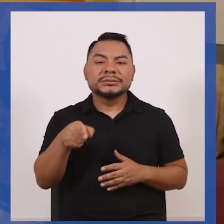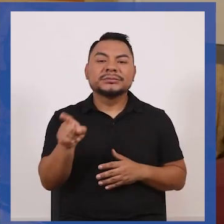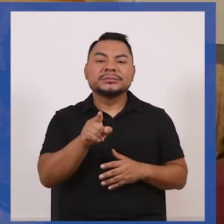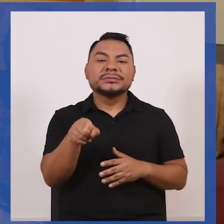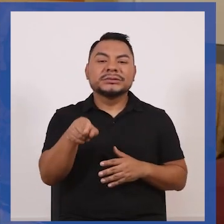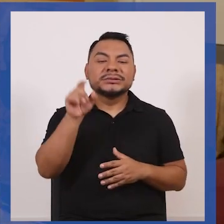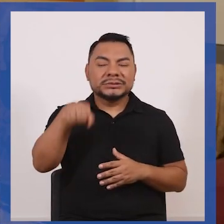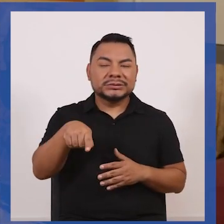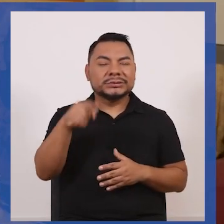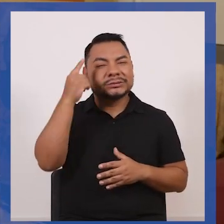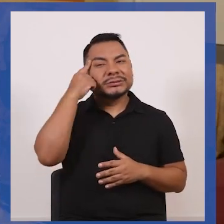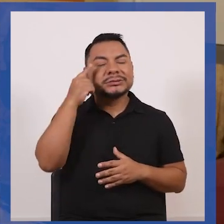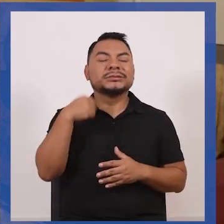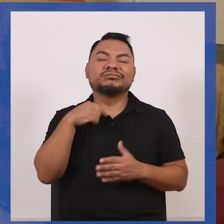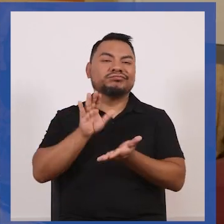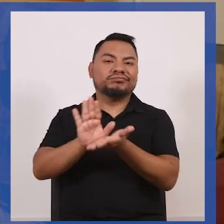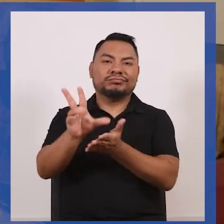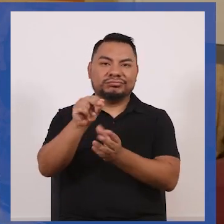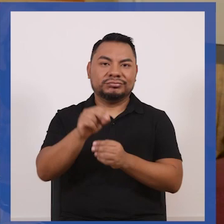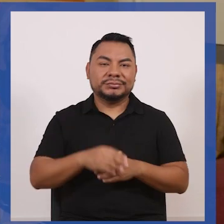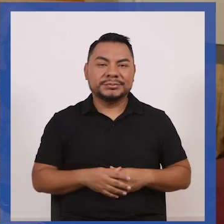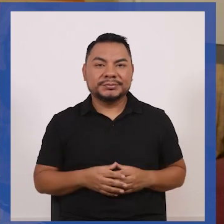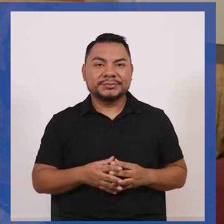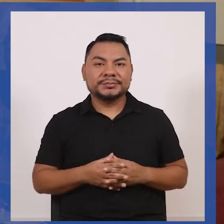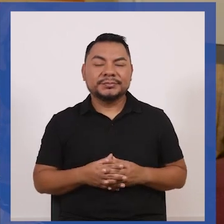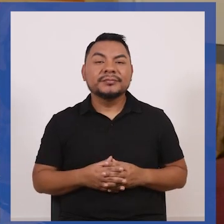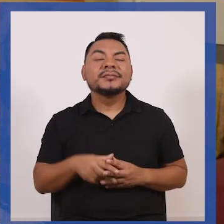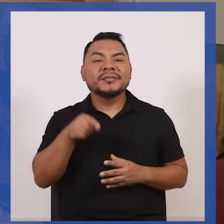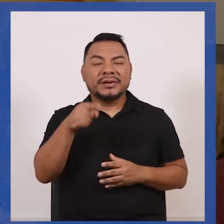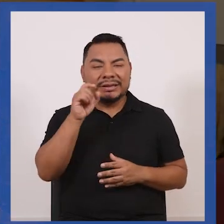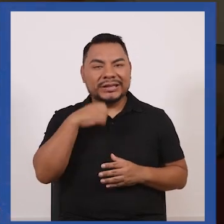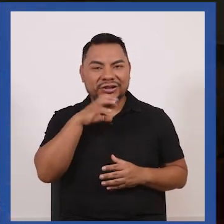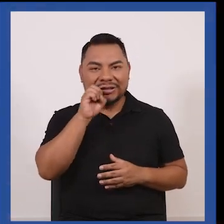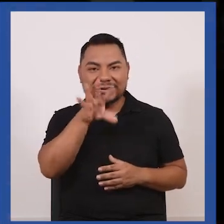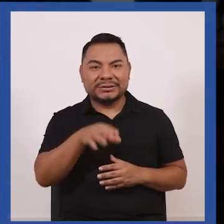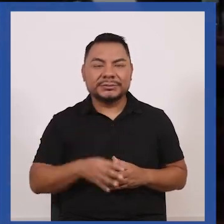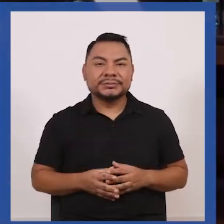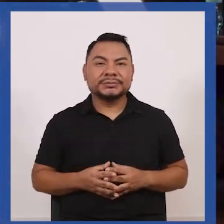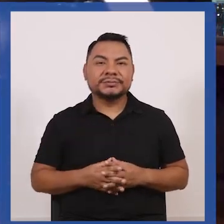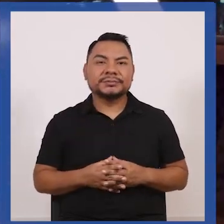esta vaina hay que ser antirracista eso es lo que hay que ser